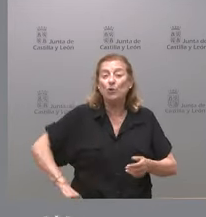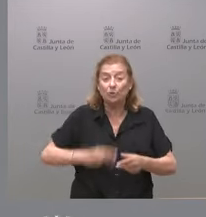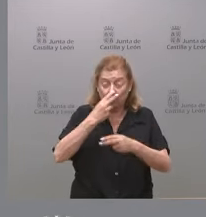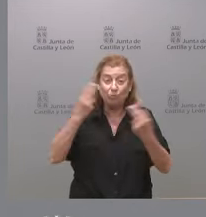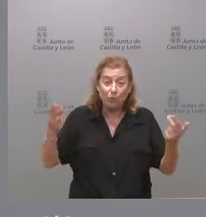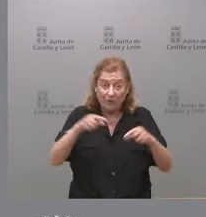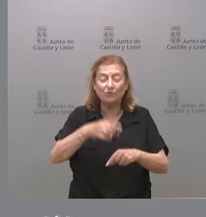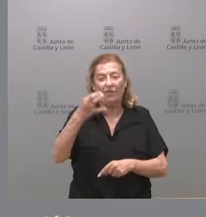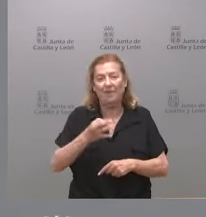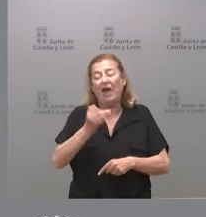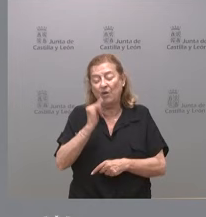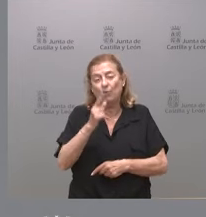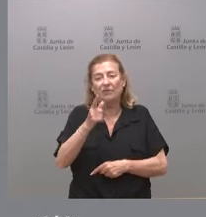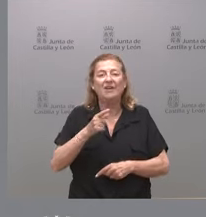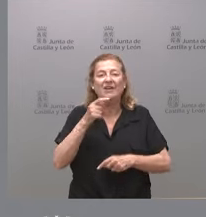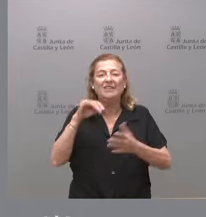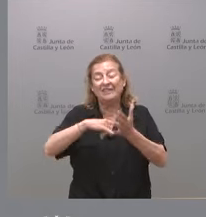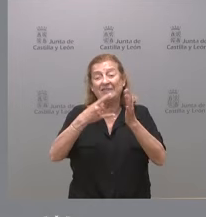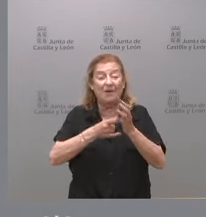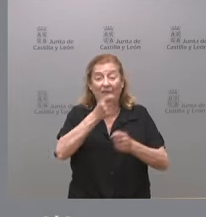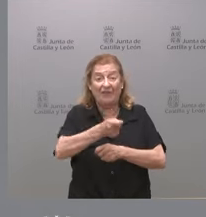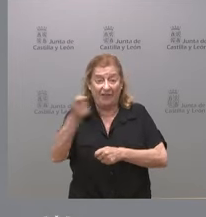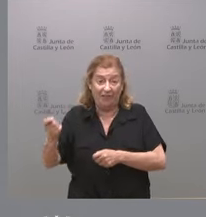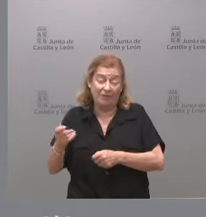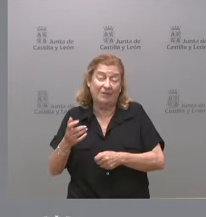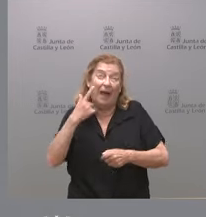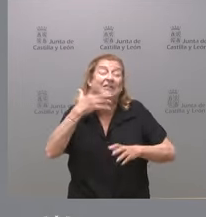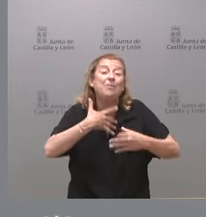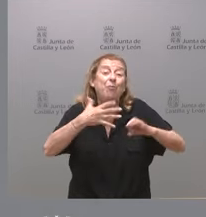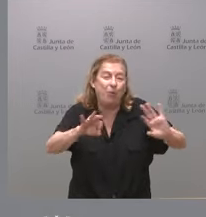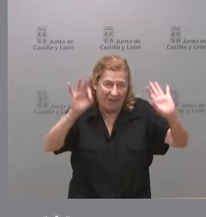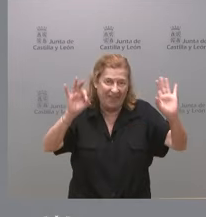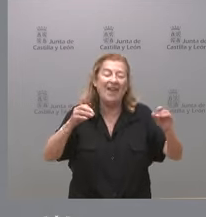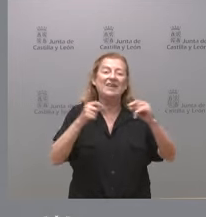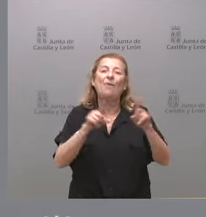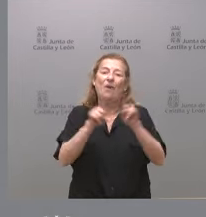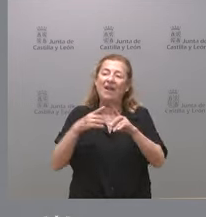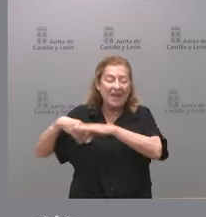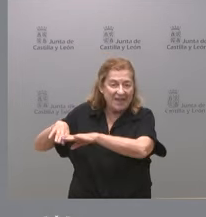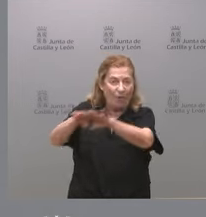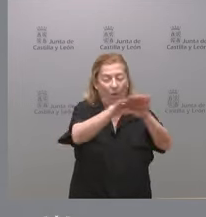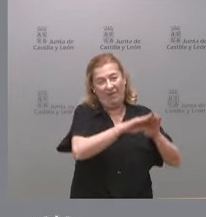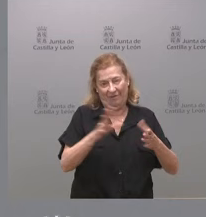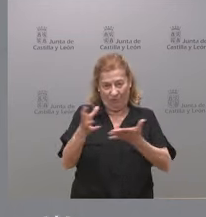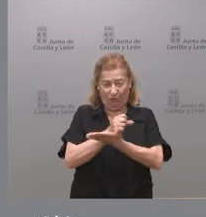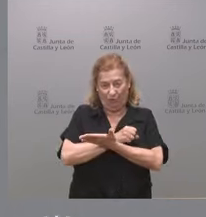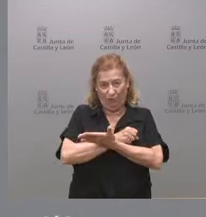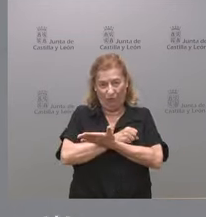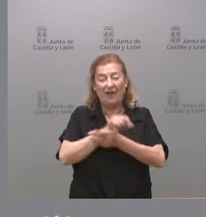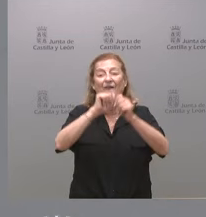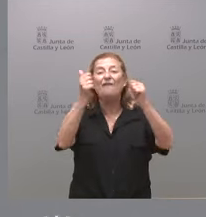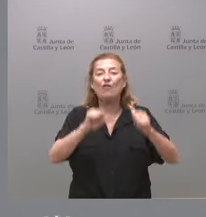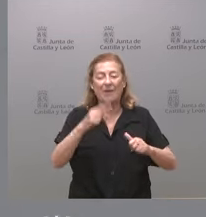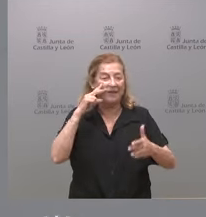haber un sistema de financiación que a ser posible si no es mucho pedir se aborden condiciones de igualdad entre todos de forma